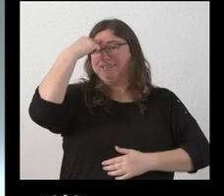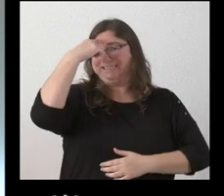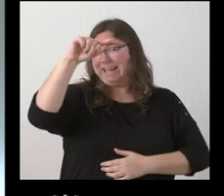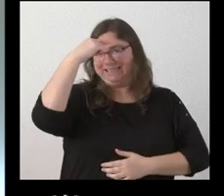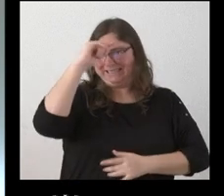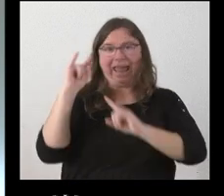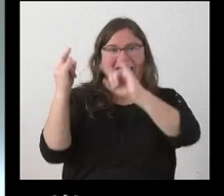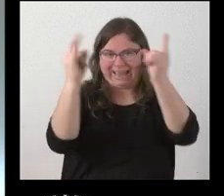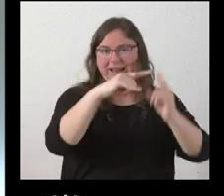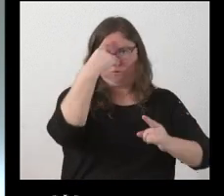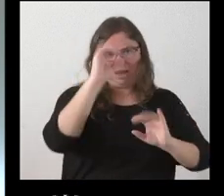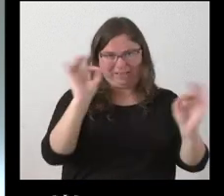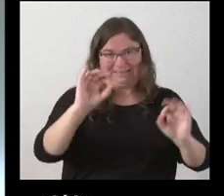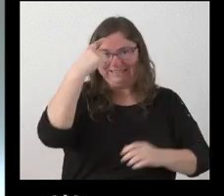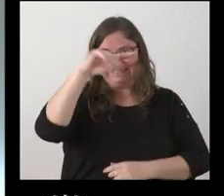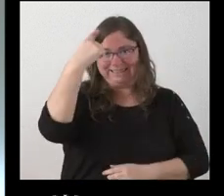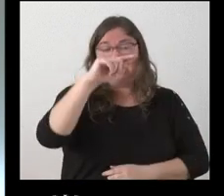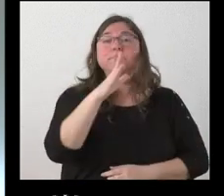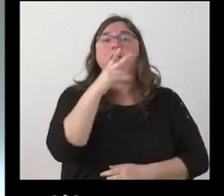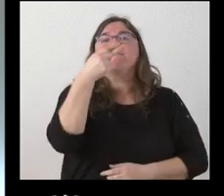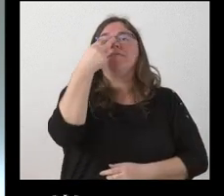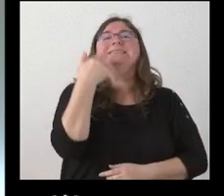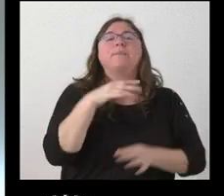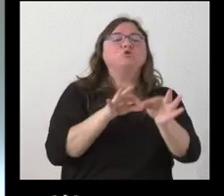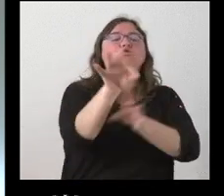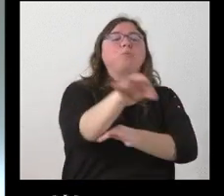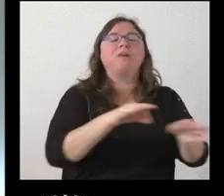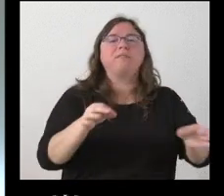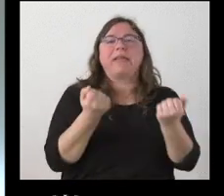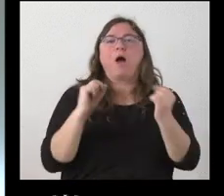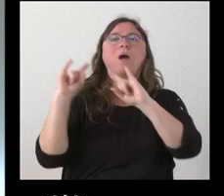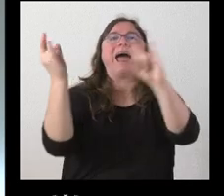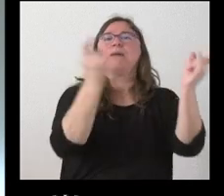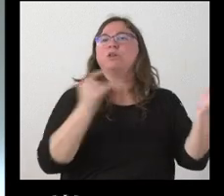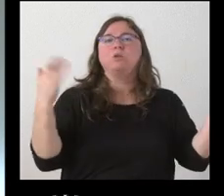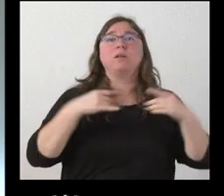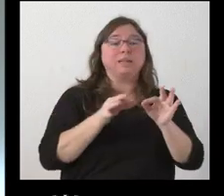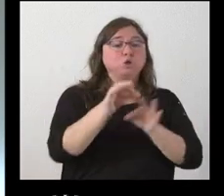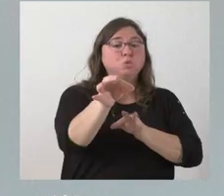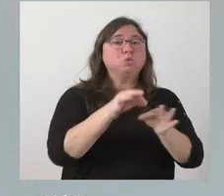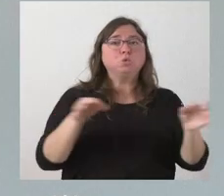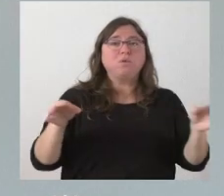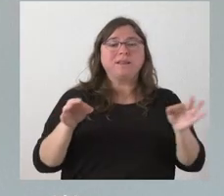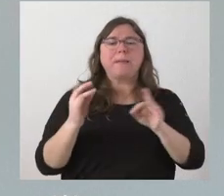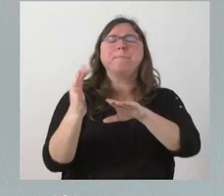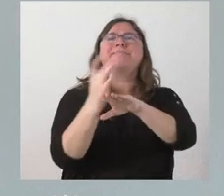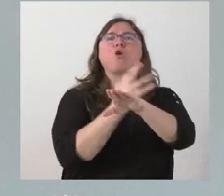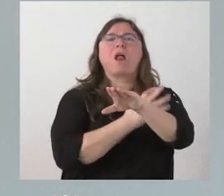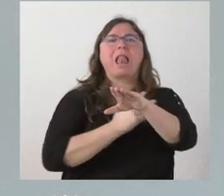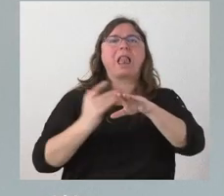momento que no afectaba arbolado lo que pasa que sí que me interesa saber qué superficie se ha quemado de Matorral la superficie de Matorral fueron